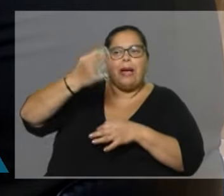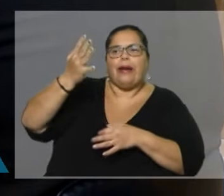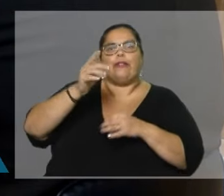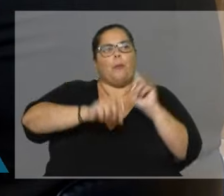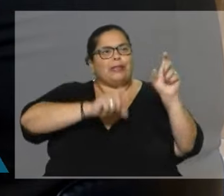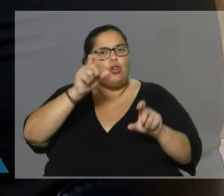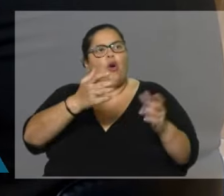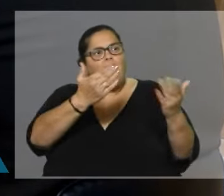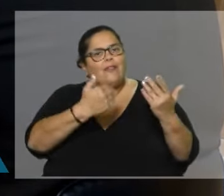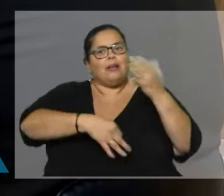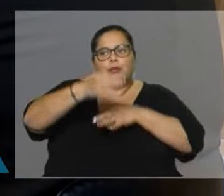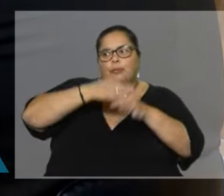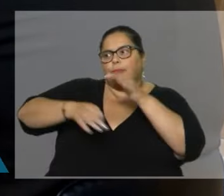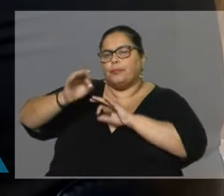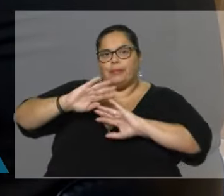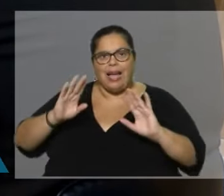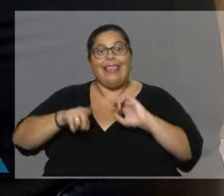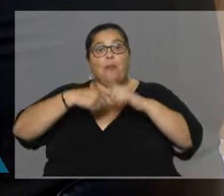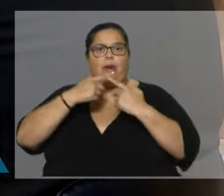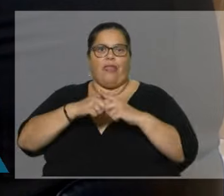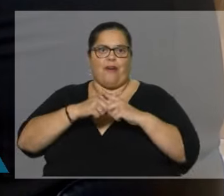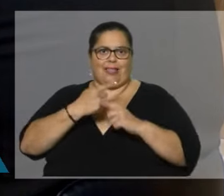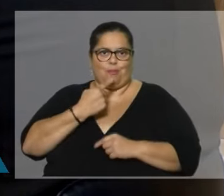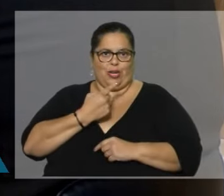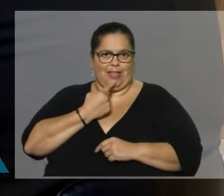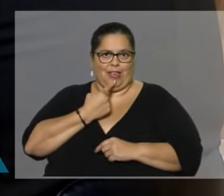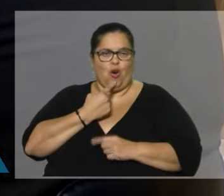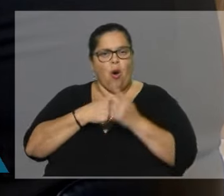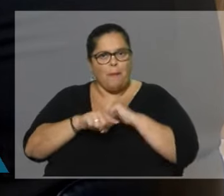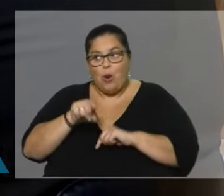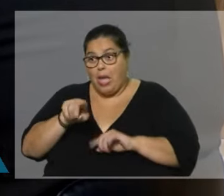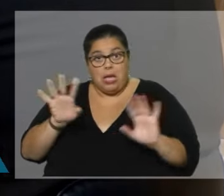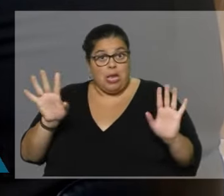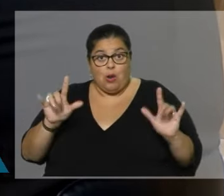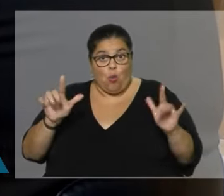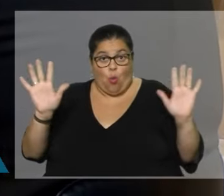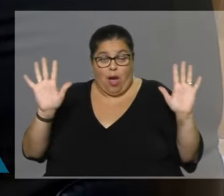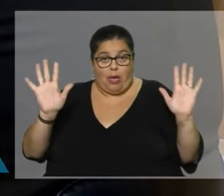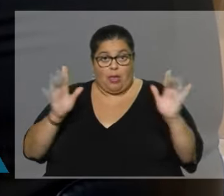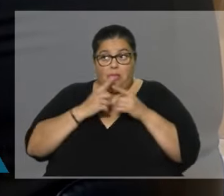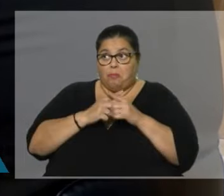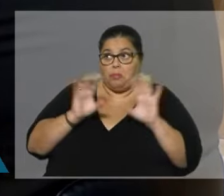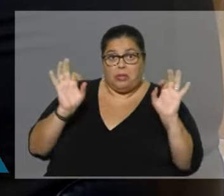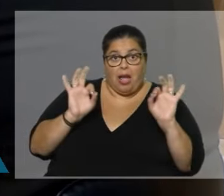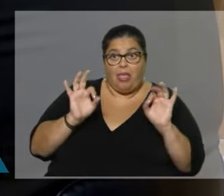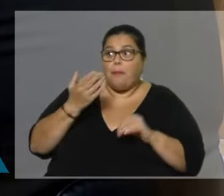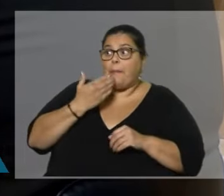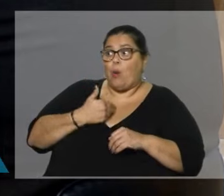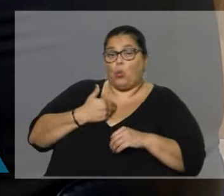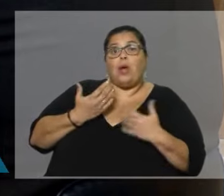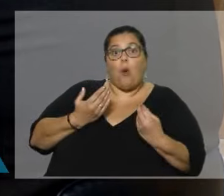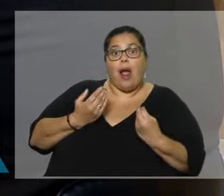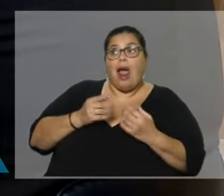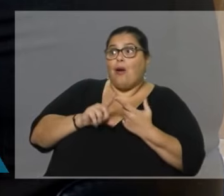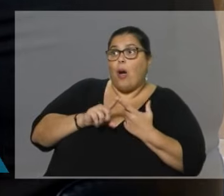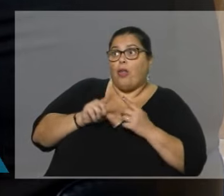y después van al debate político, digamos, también, ¿no? En este caso, no habría nada de eso. O sea, directamente me pregunta la ministra, ¿de acuerdo con esta ley sí